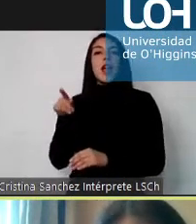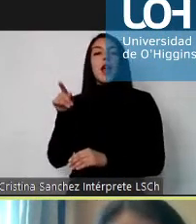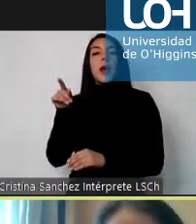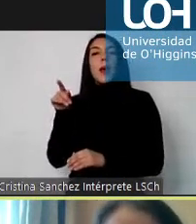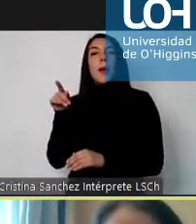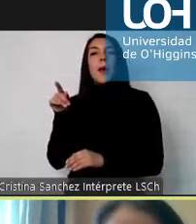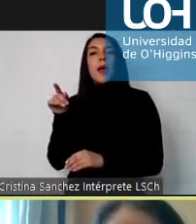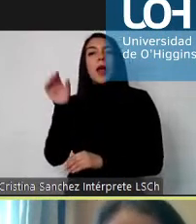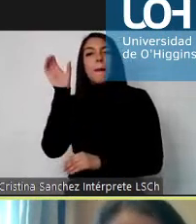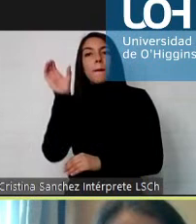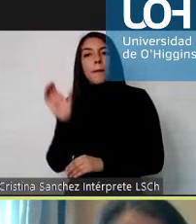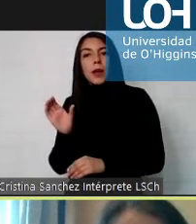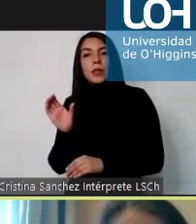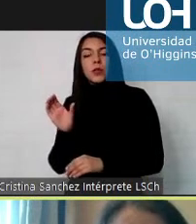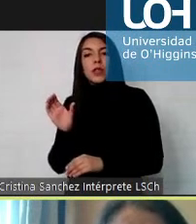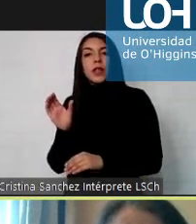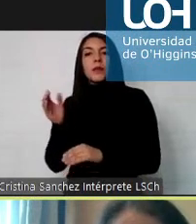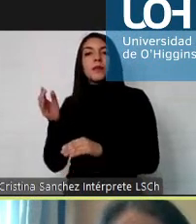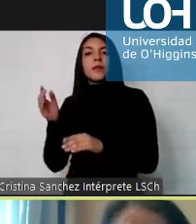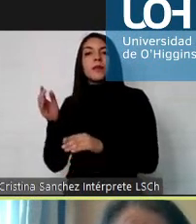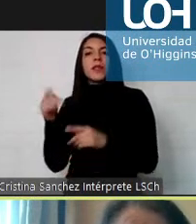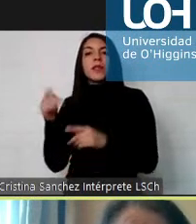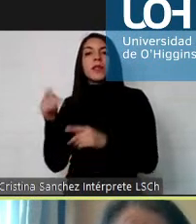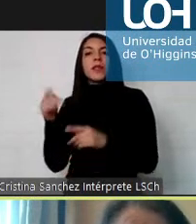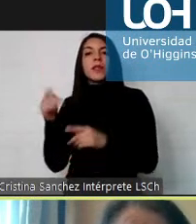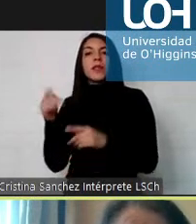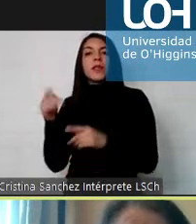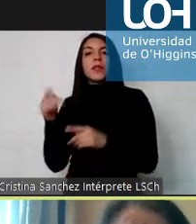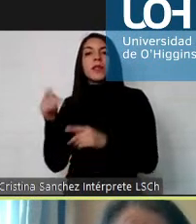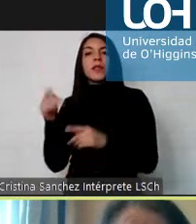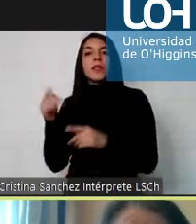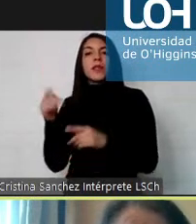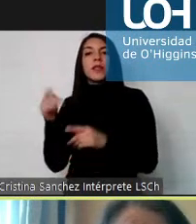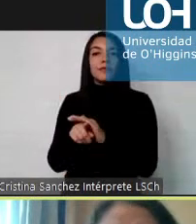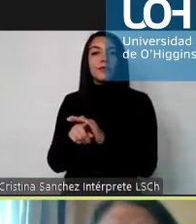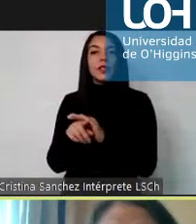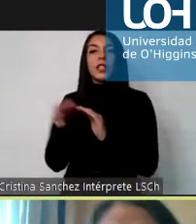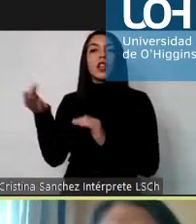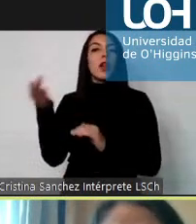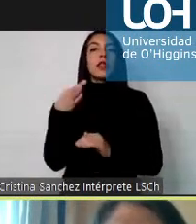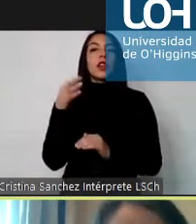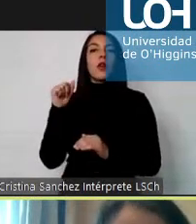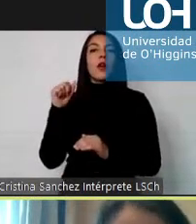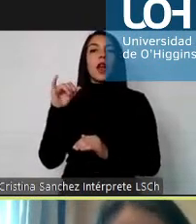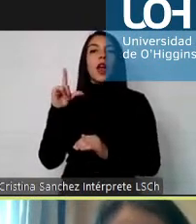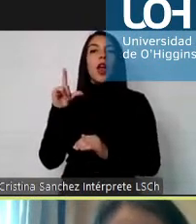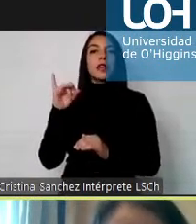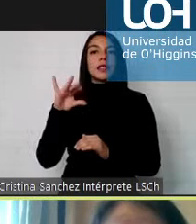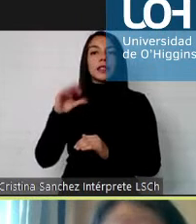al interior de la sociedad. Tal como lo decía Alicia, Naciones Unidas publica esta